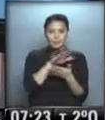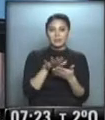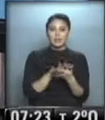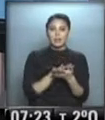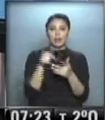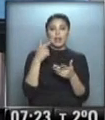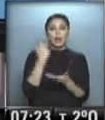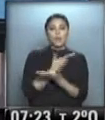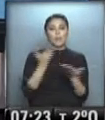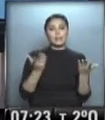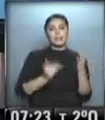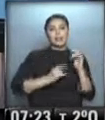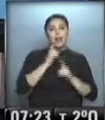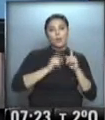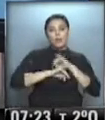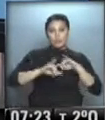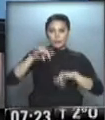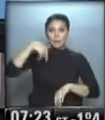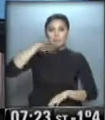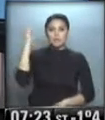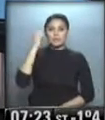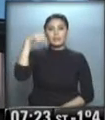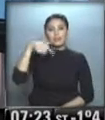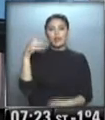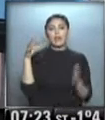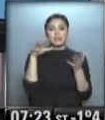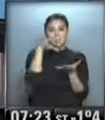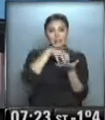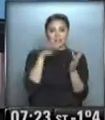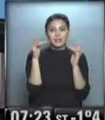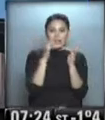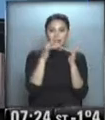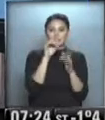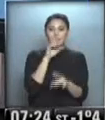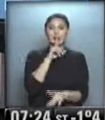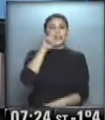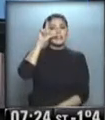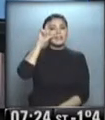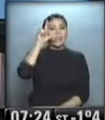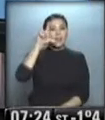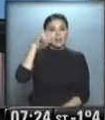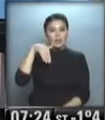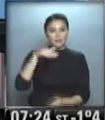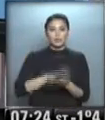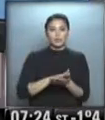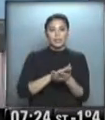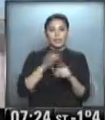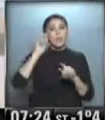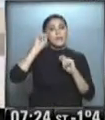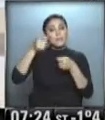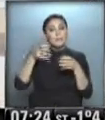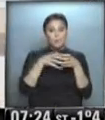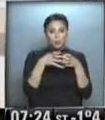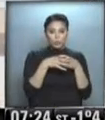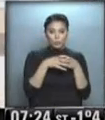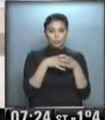Vamos a compartir algunas de las informaciones que destaca esta mañana en su portal web la agencia de noticias Telam. Y tiene que ver con la visita de un grupo